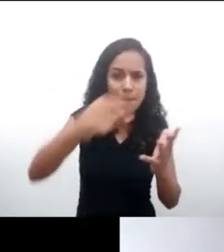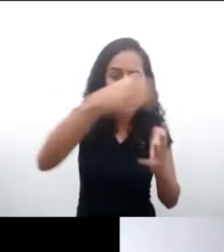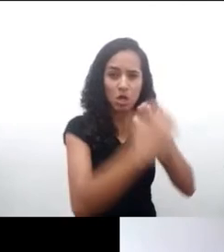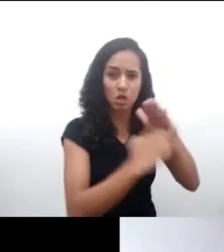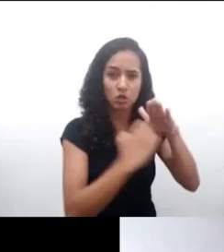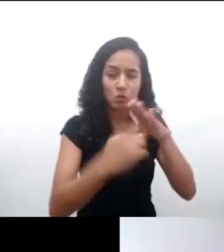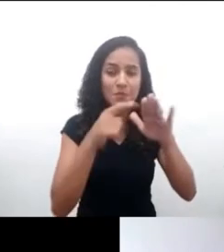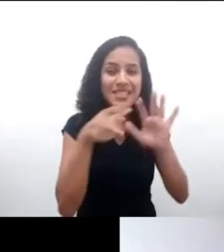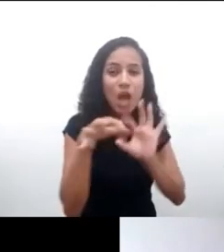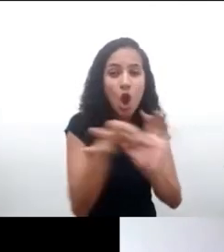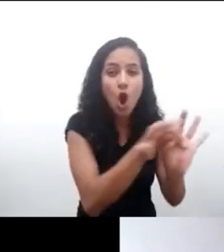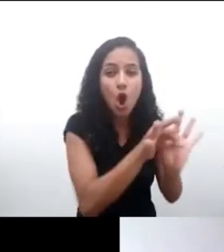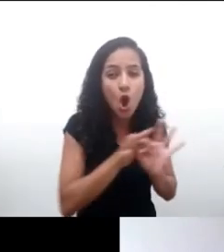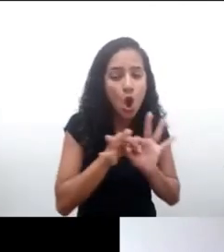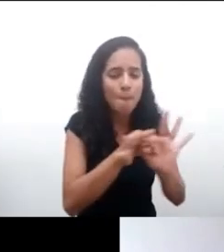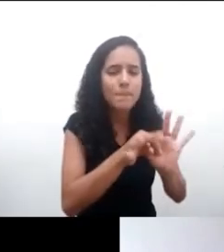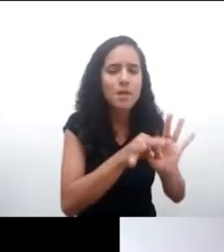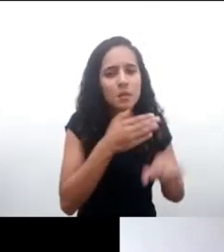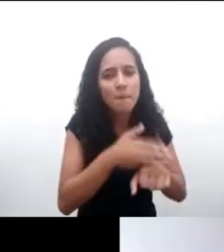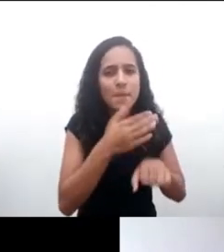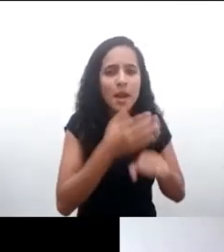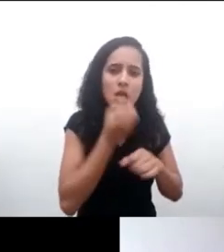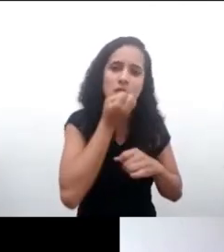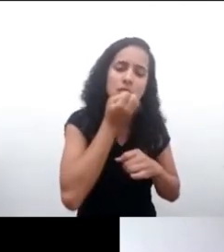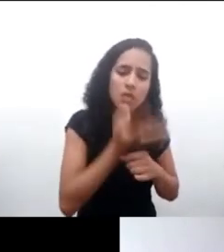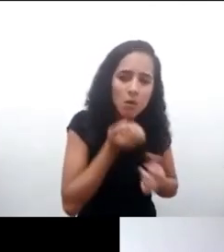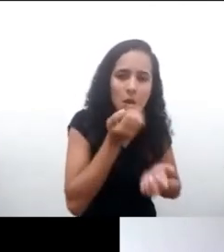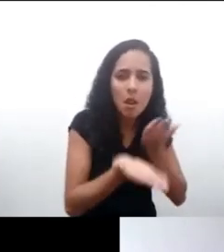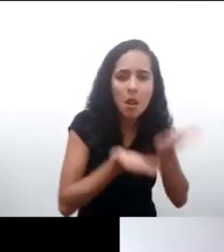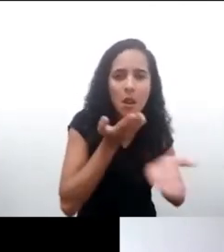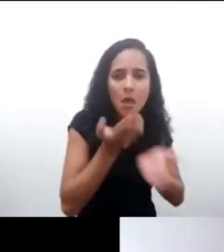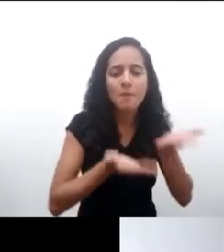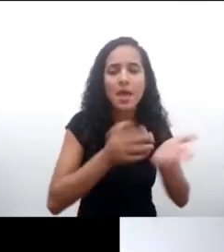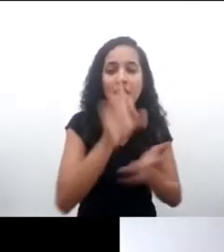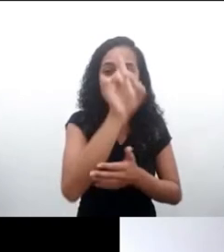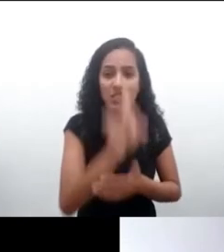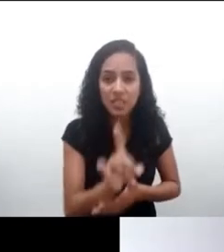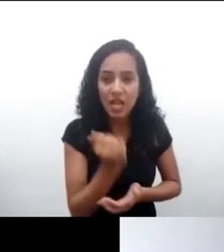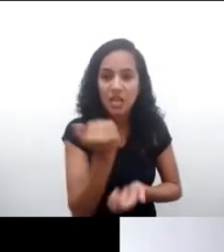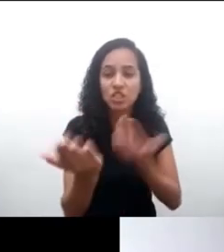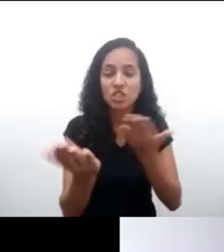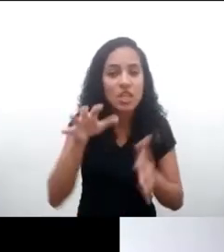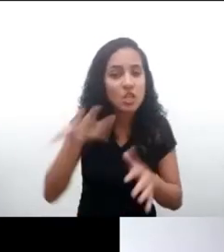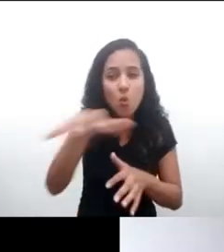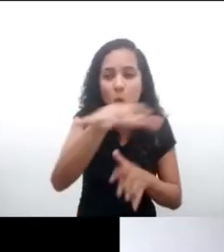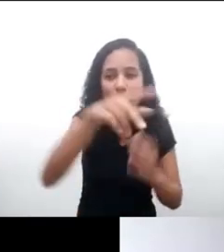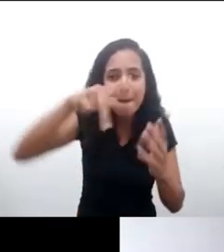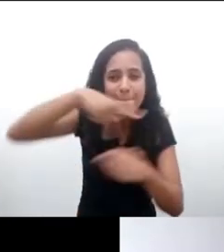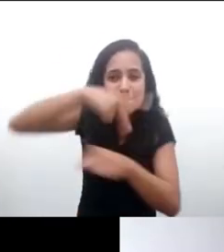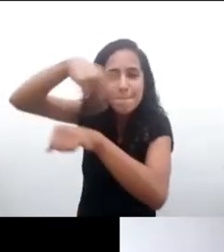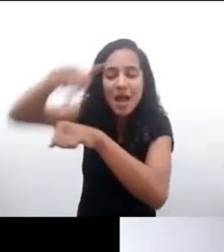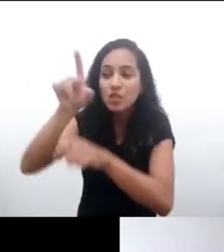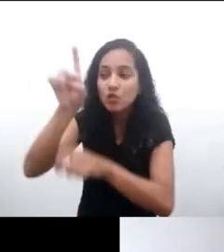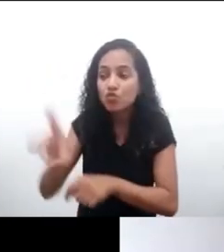y asegurar el cumplimiento de los derechos de los niños en distintas jurisdicciones. Entendemos que esta enunciación de